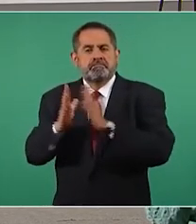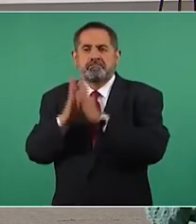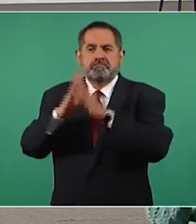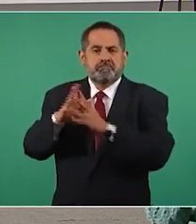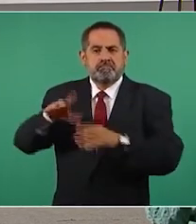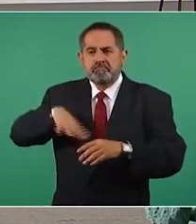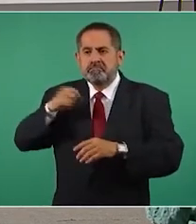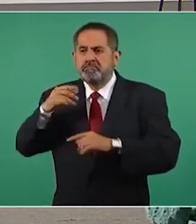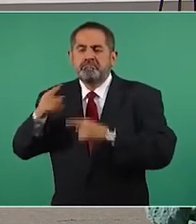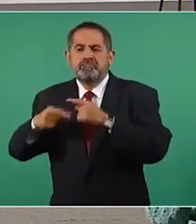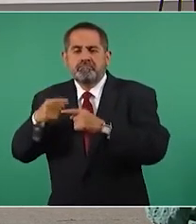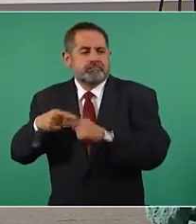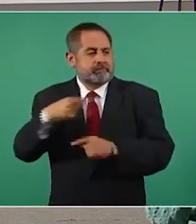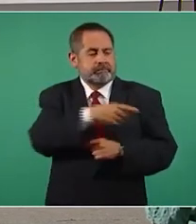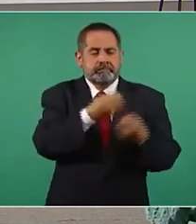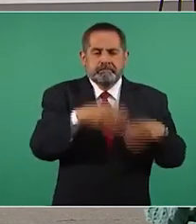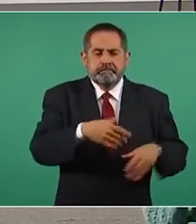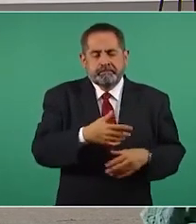país. Es cuanto, presidente.